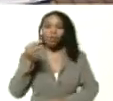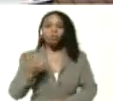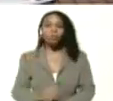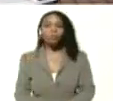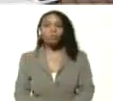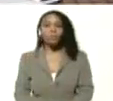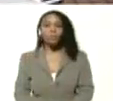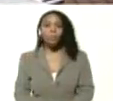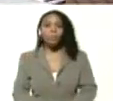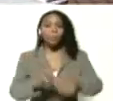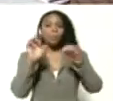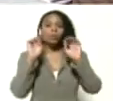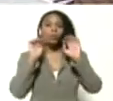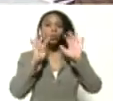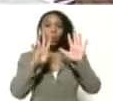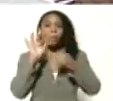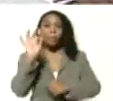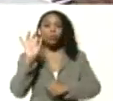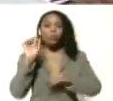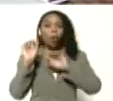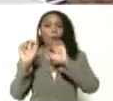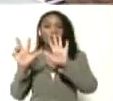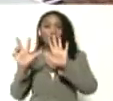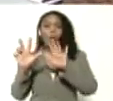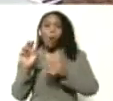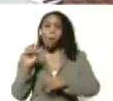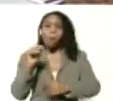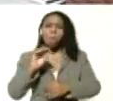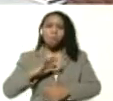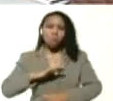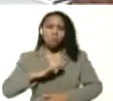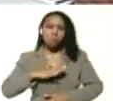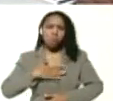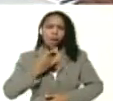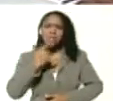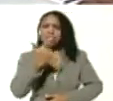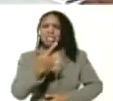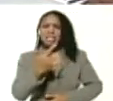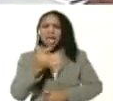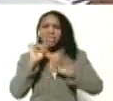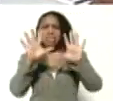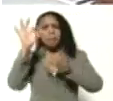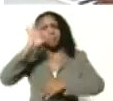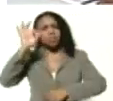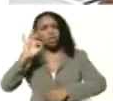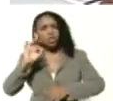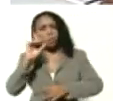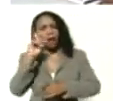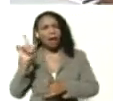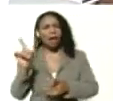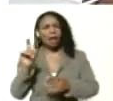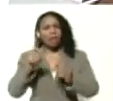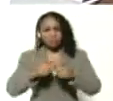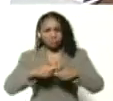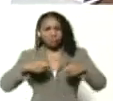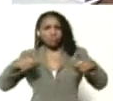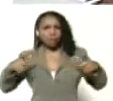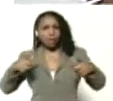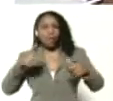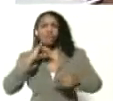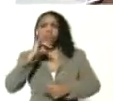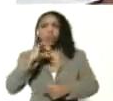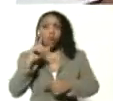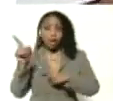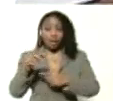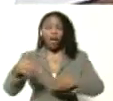9.8. Pero podemos redondearlo en 10% para grabar el dato. Tremendo